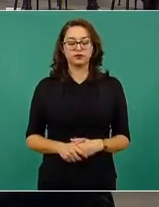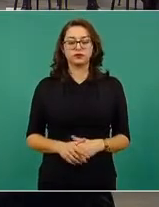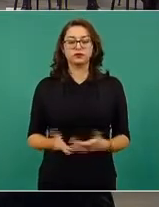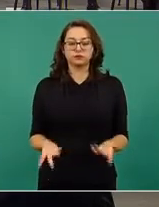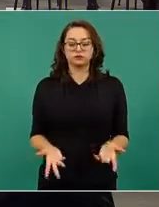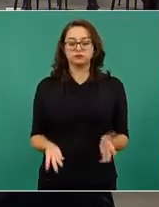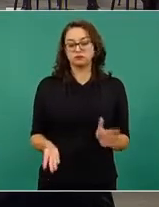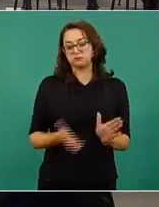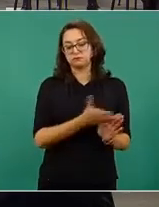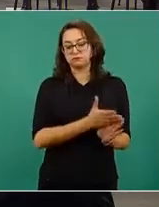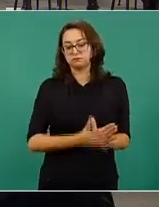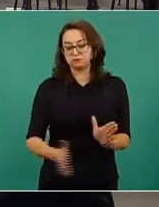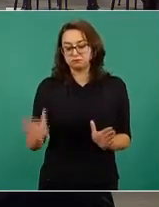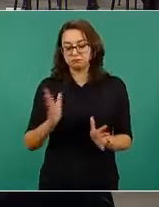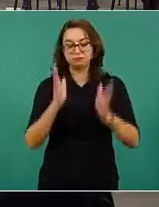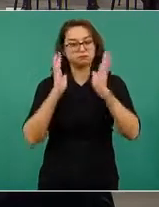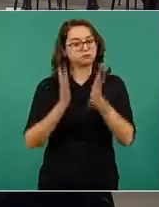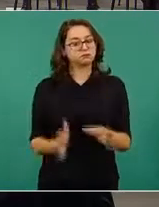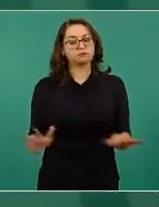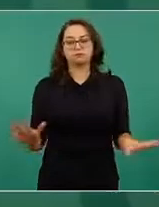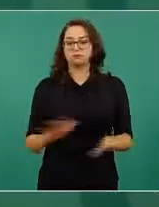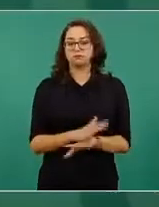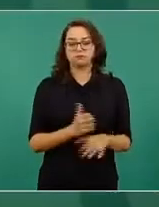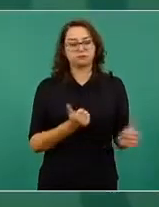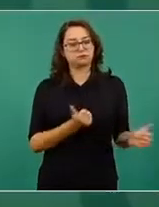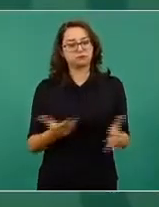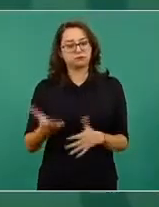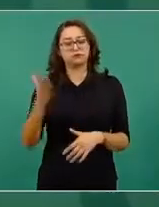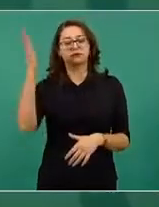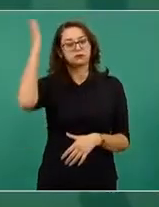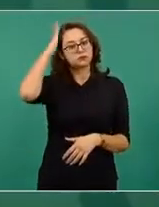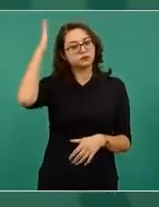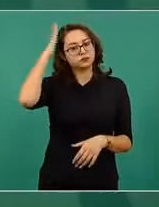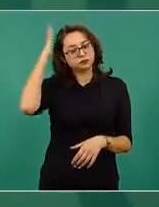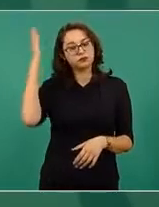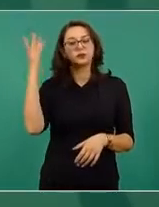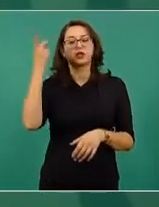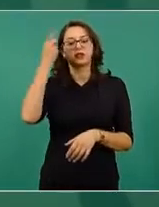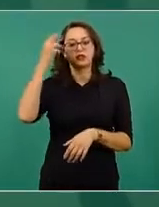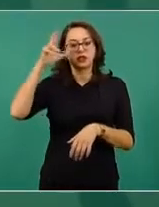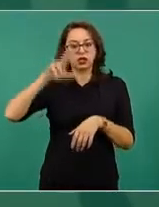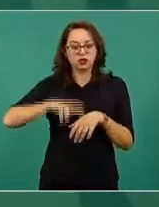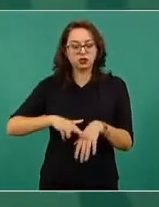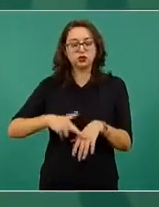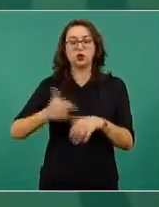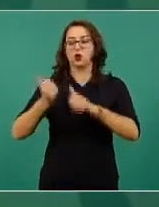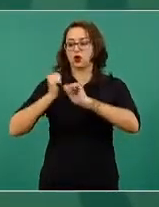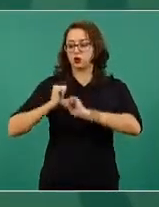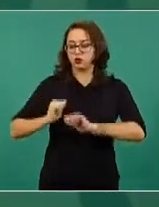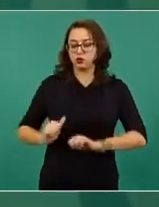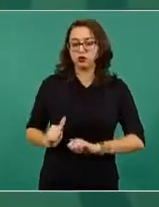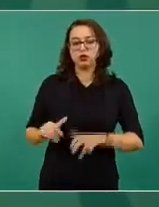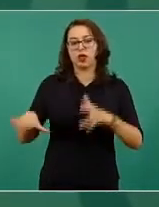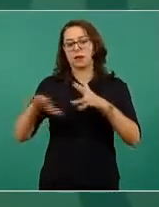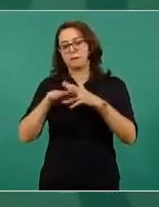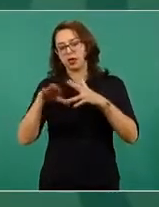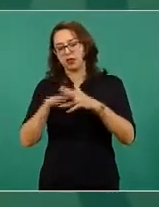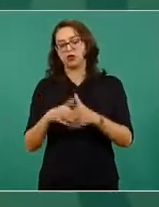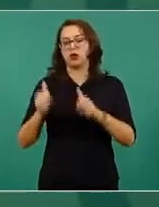señalo, titulares, directores generales, directores de área, personas de confianza de mandos medios y superior,